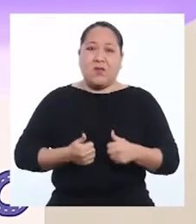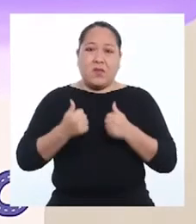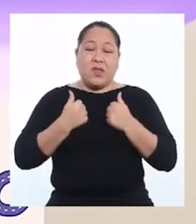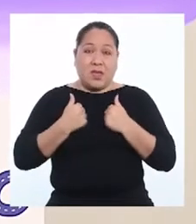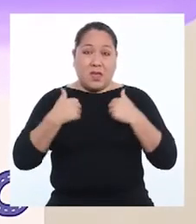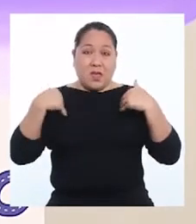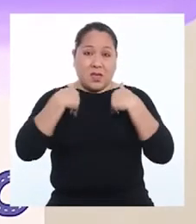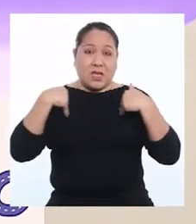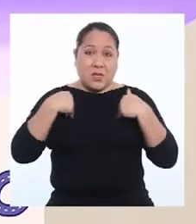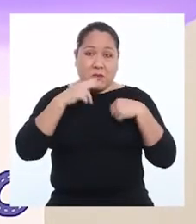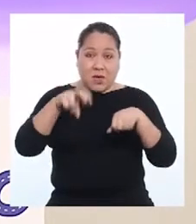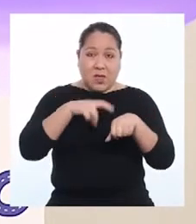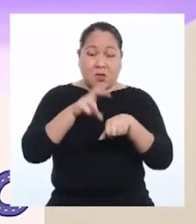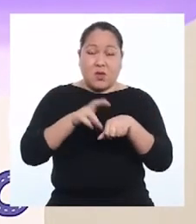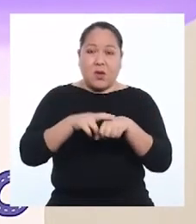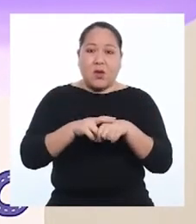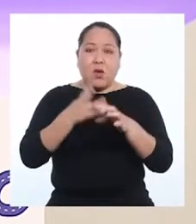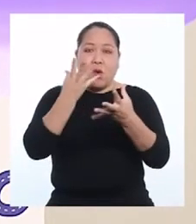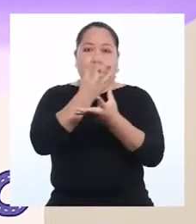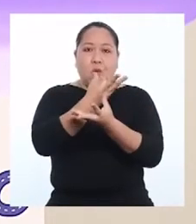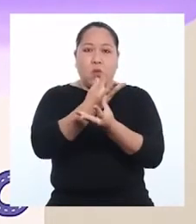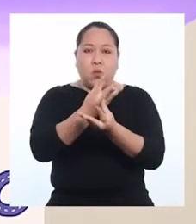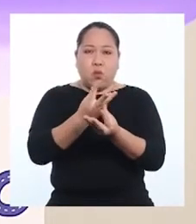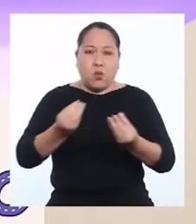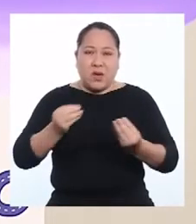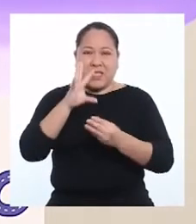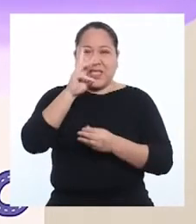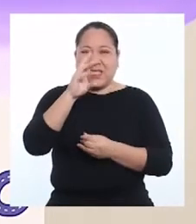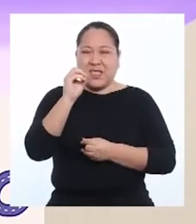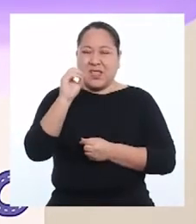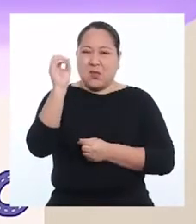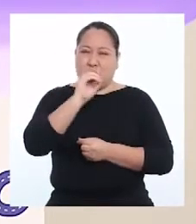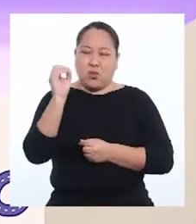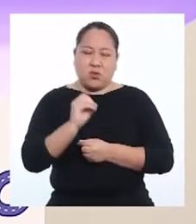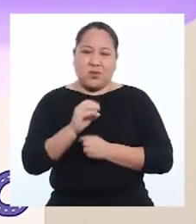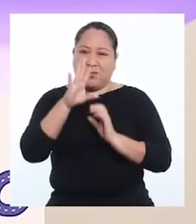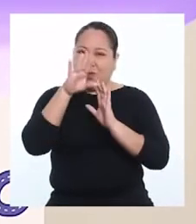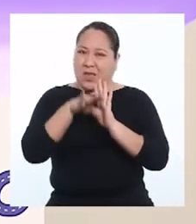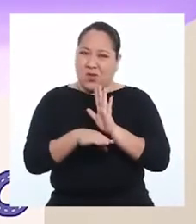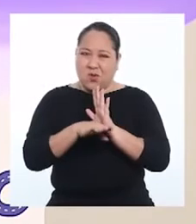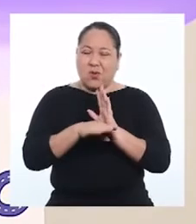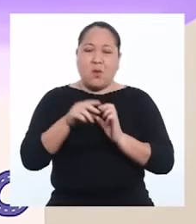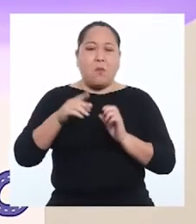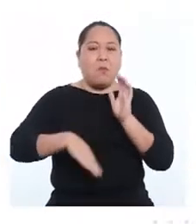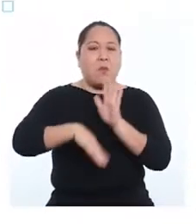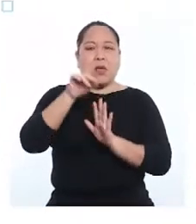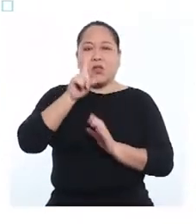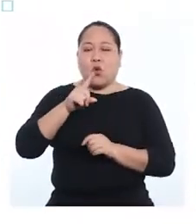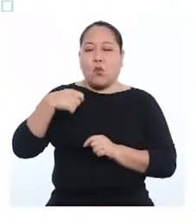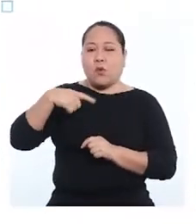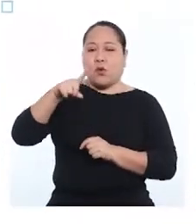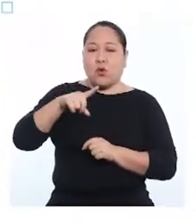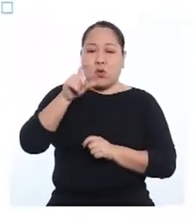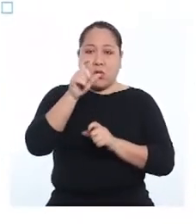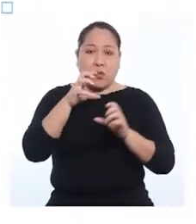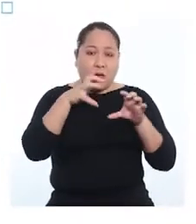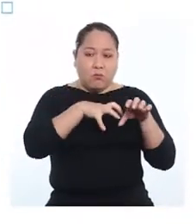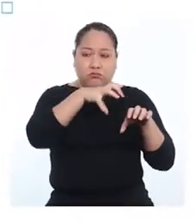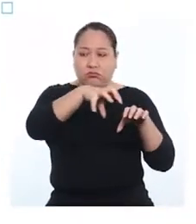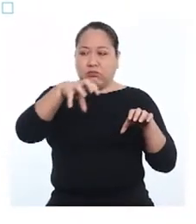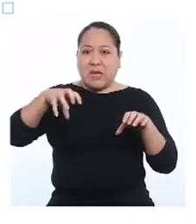silvestre en el planeta ha disminuido en un 60%. Más de un millón de especies están